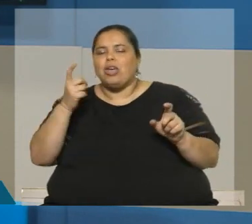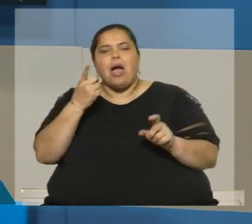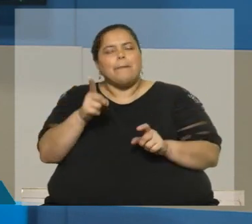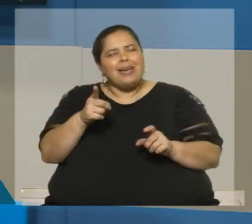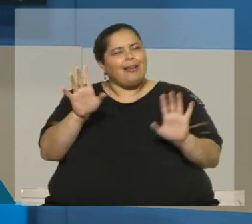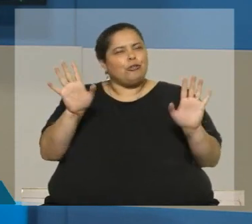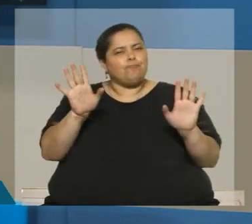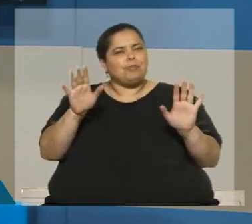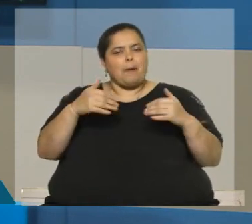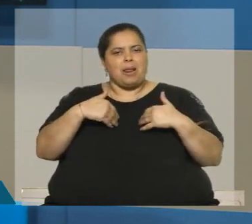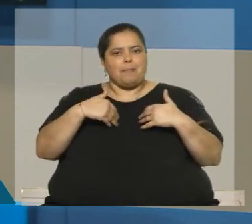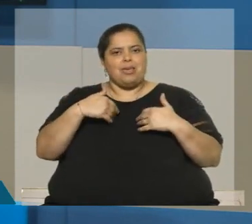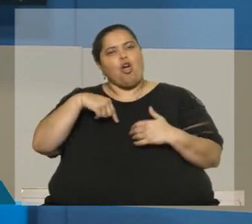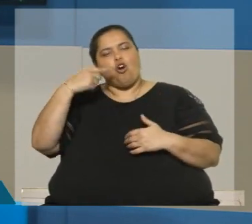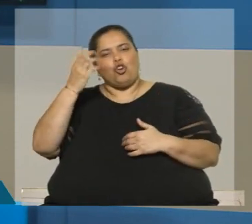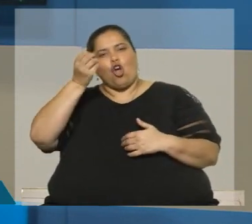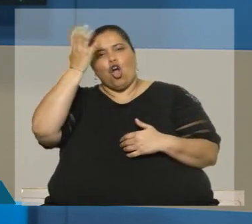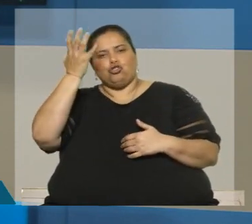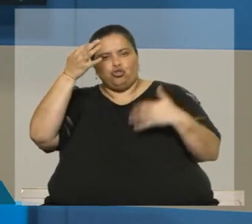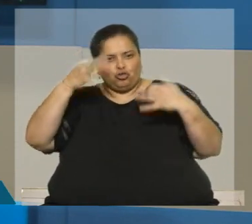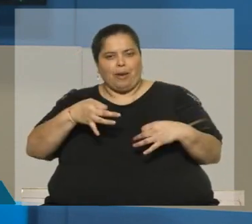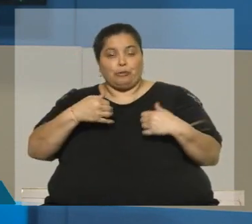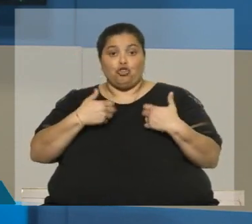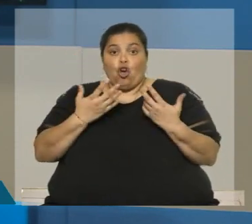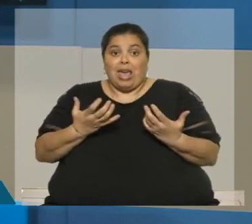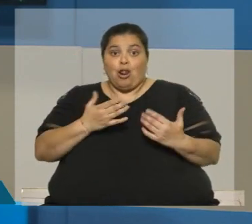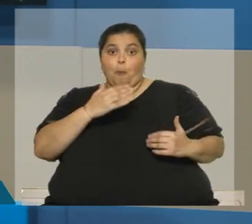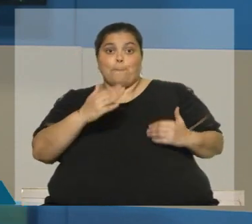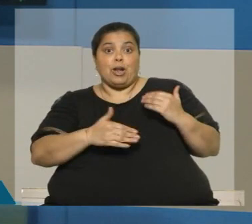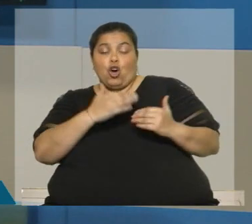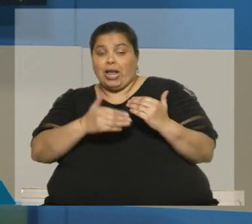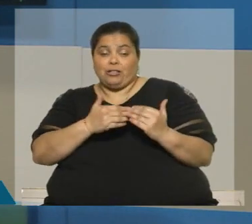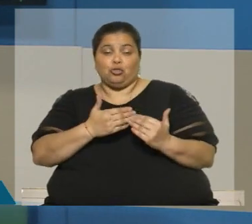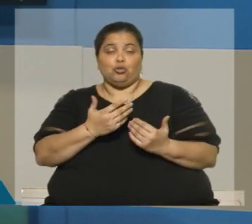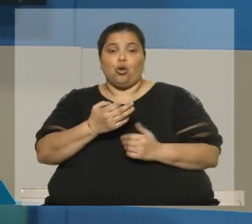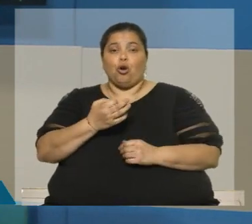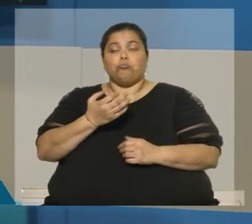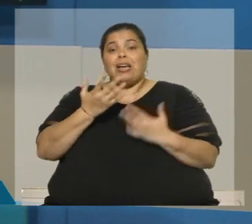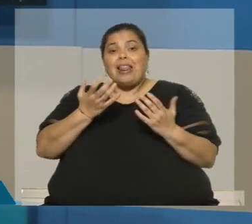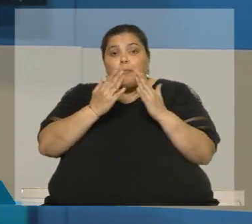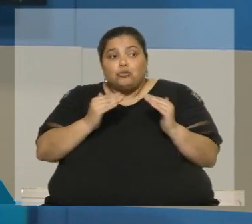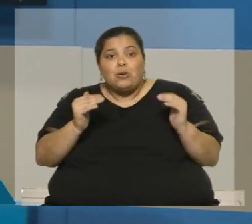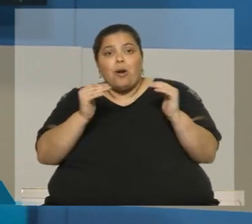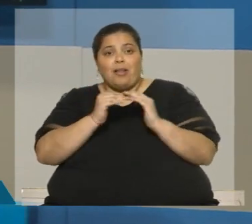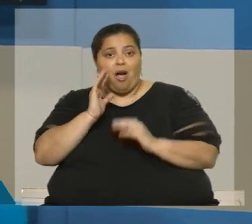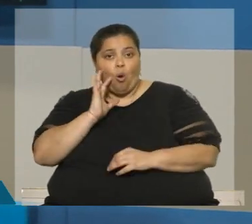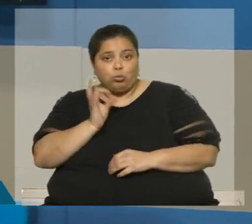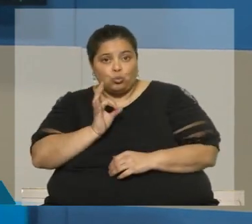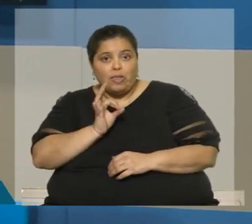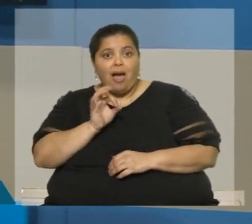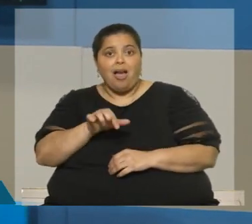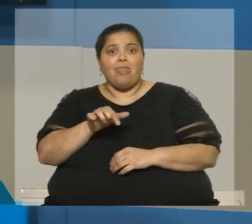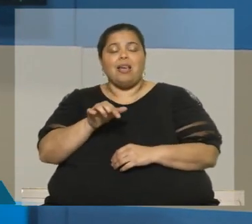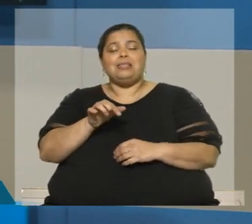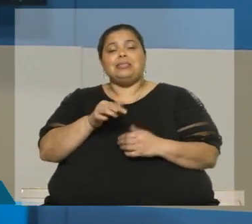básicamente, un concepto muy sencillo. Si queremos un progreso social, si queremos ser capaces de generar la igualdad de oportunidades y